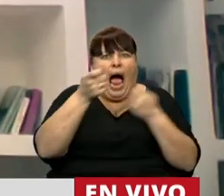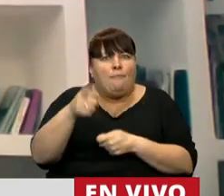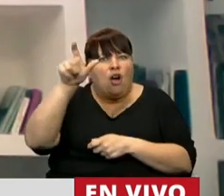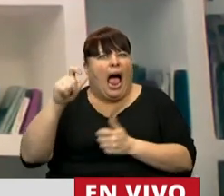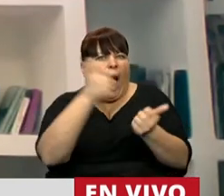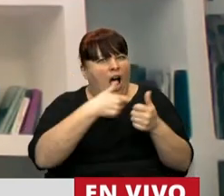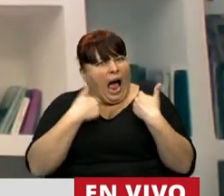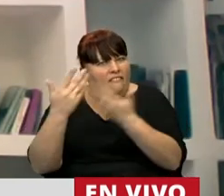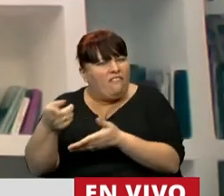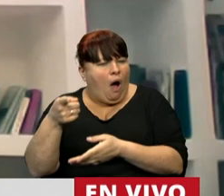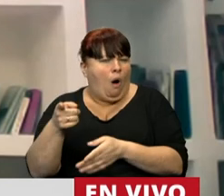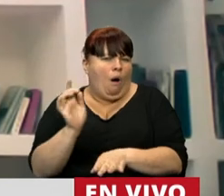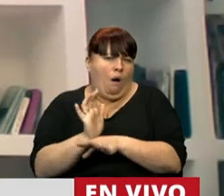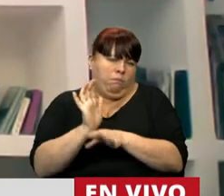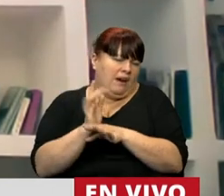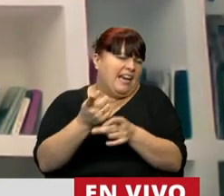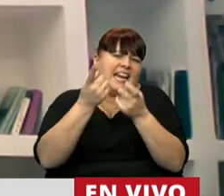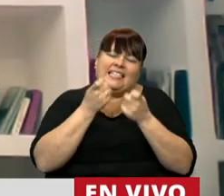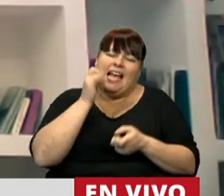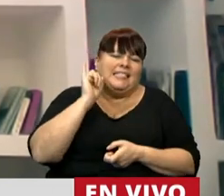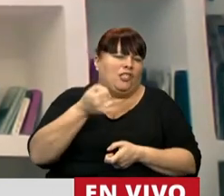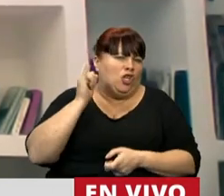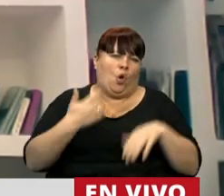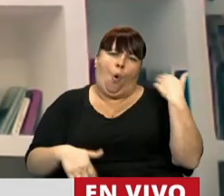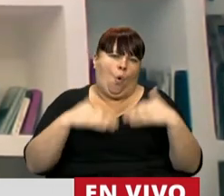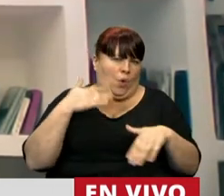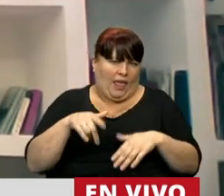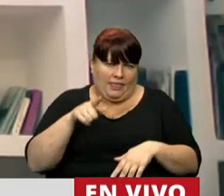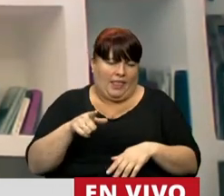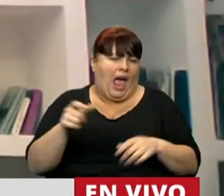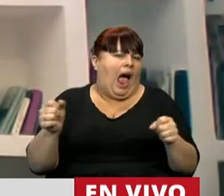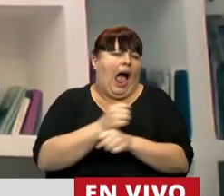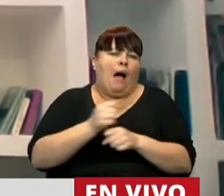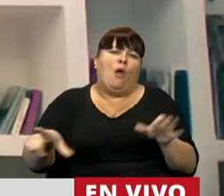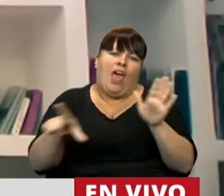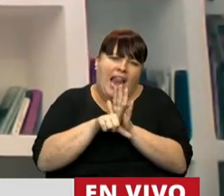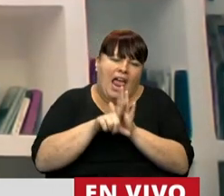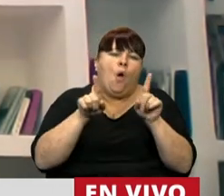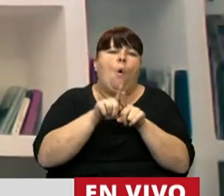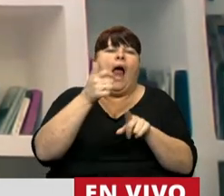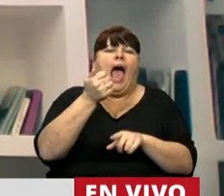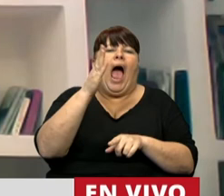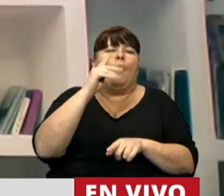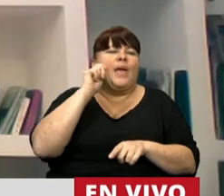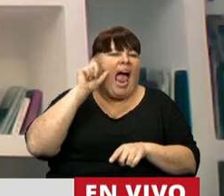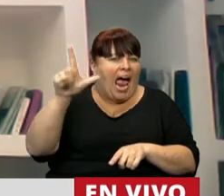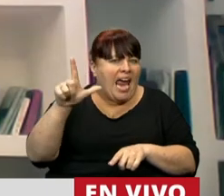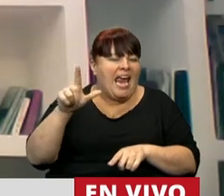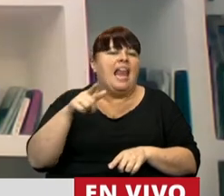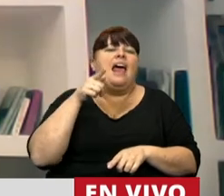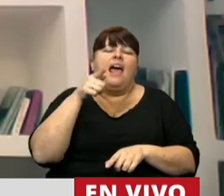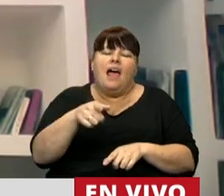abusador, habla de que necesitamos urgente que sancionemos una ley como la ley Abigail, que le da